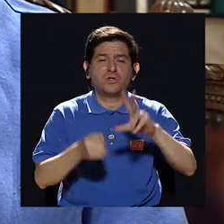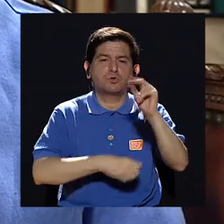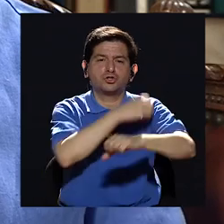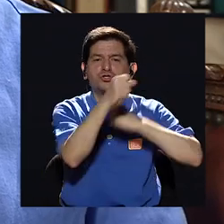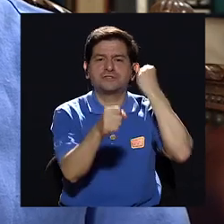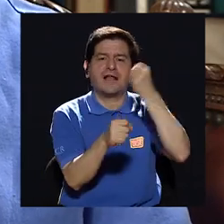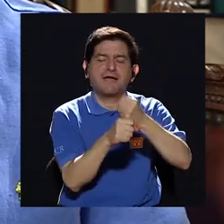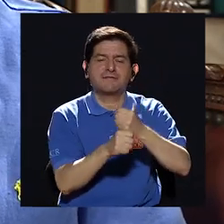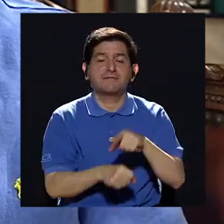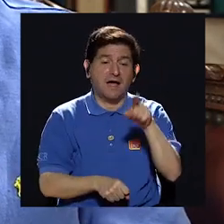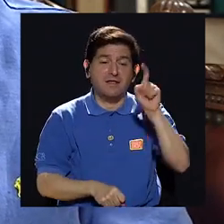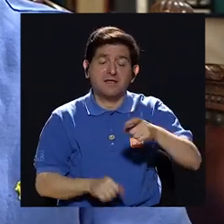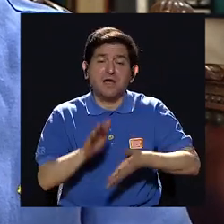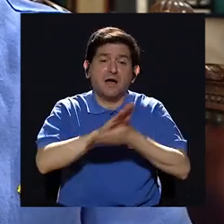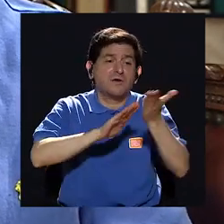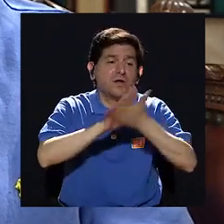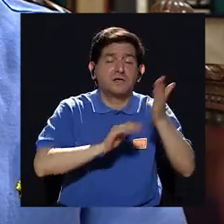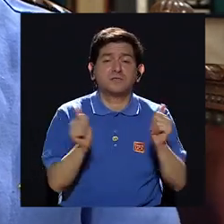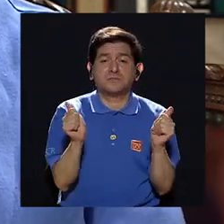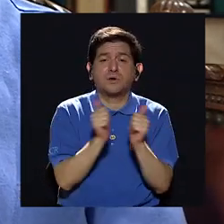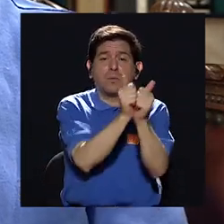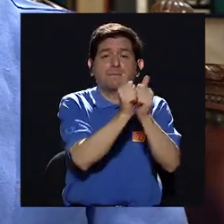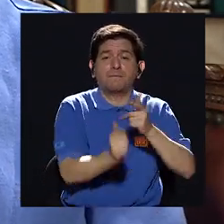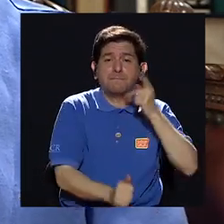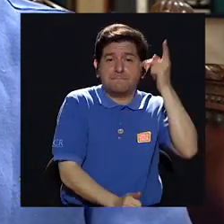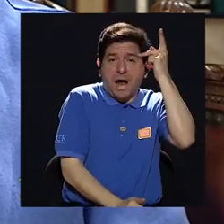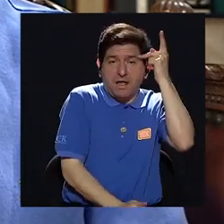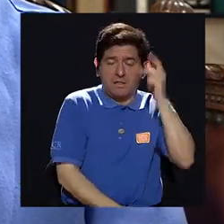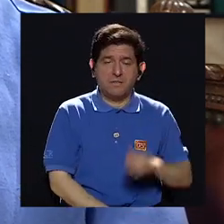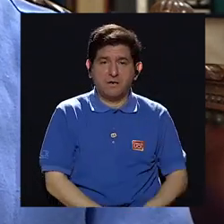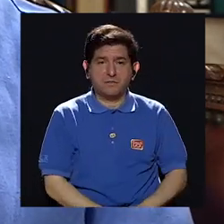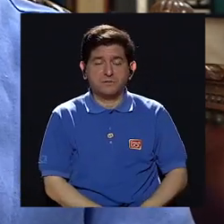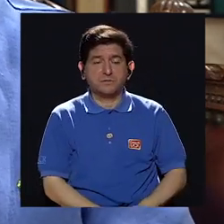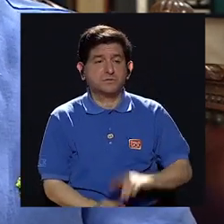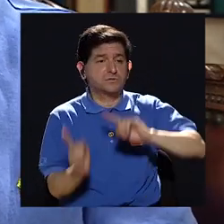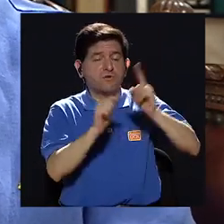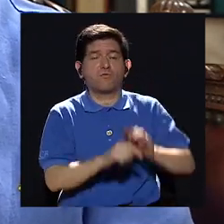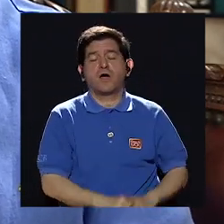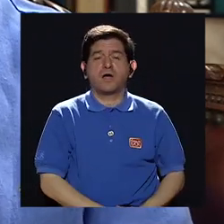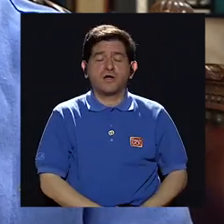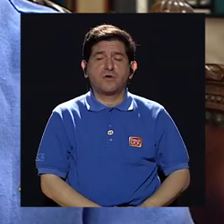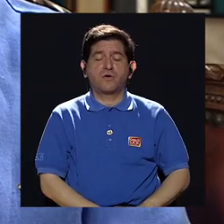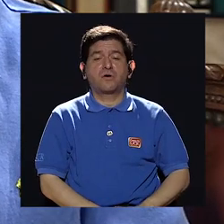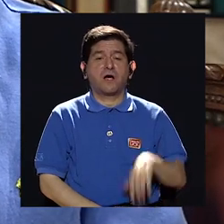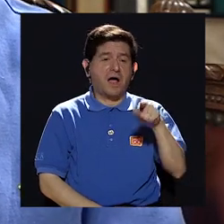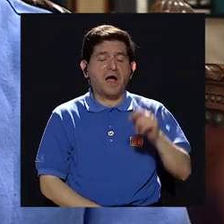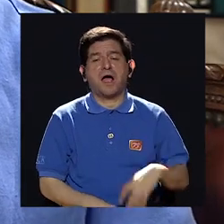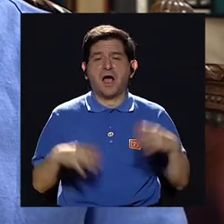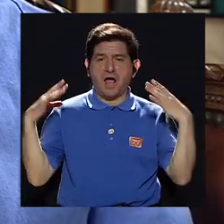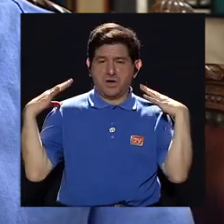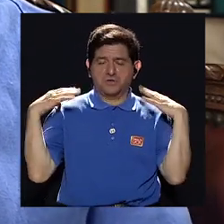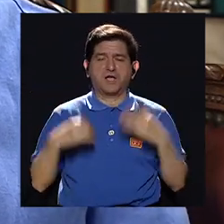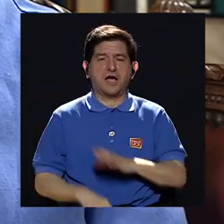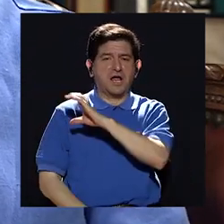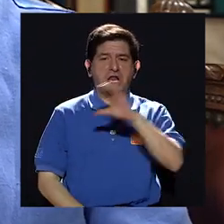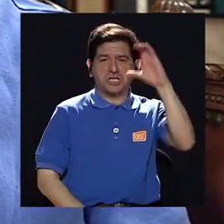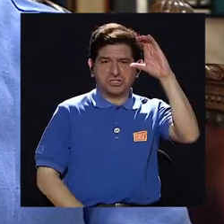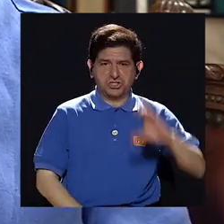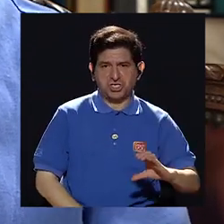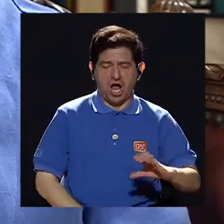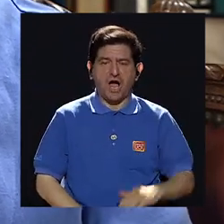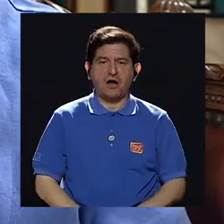30 años que tuvo que emigrar con sus padres. Se fueron para Los Ángeles, fueron para Chicago, se fueron para